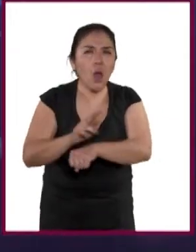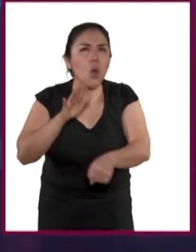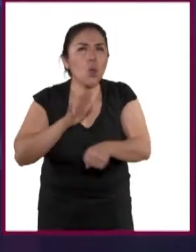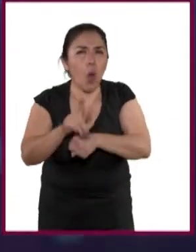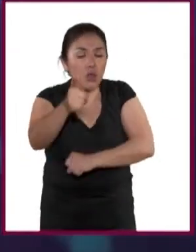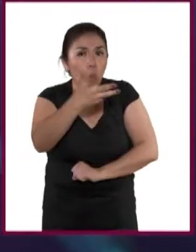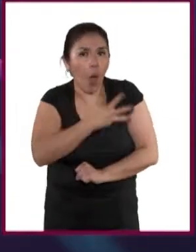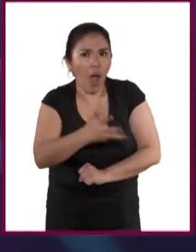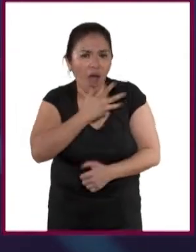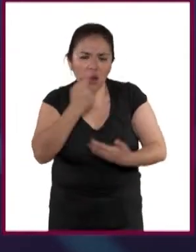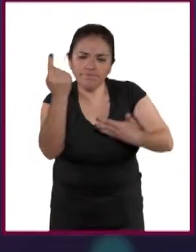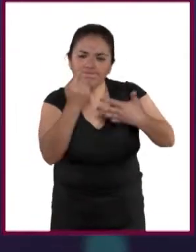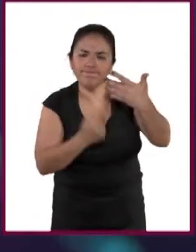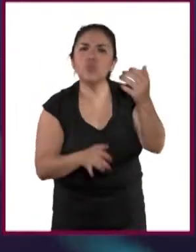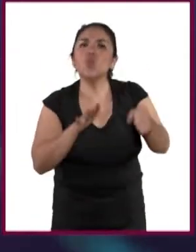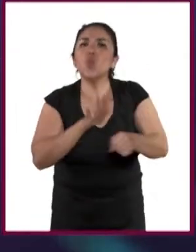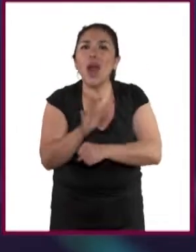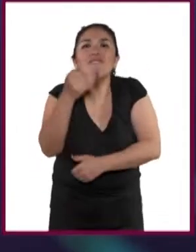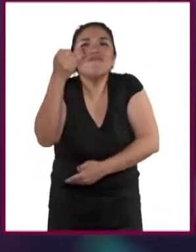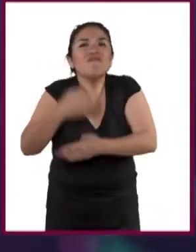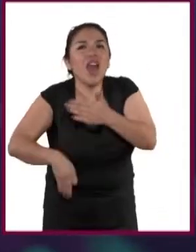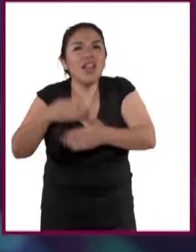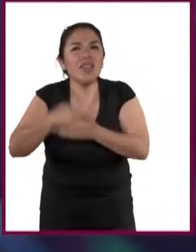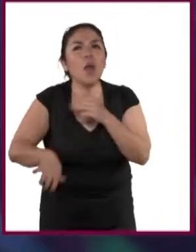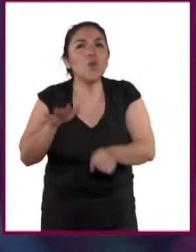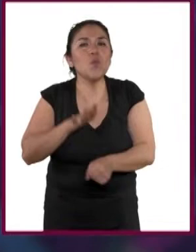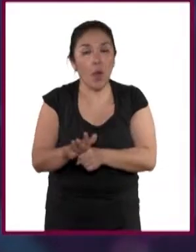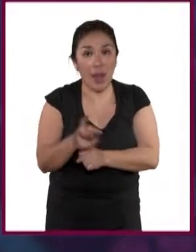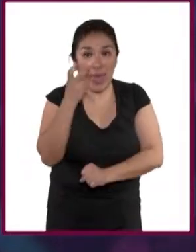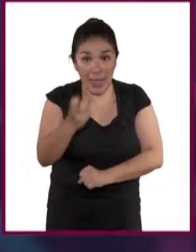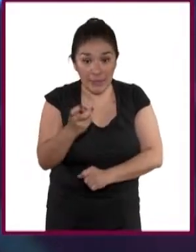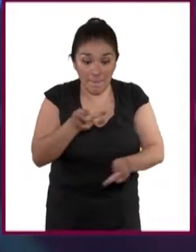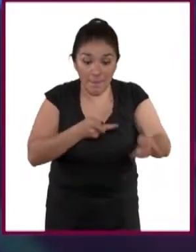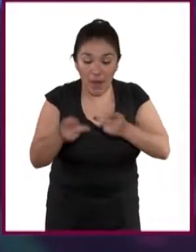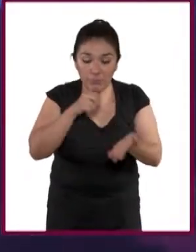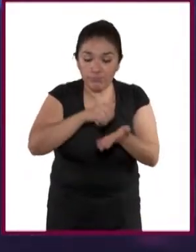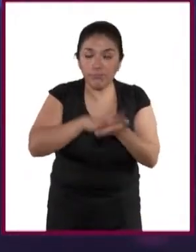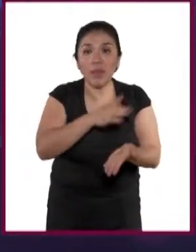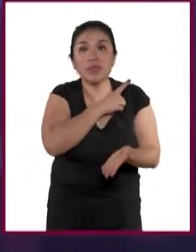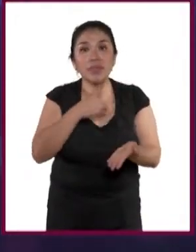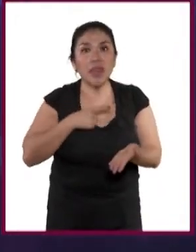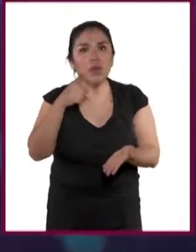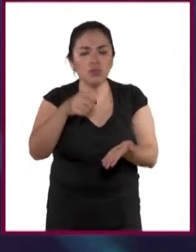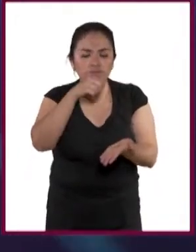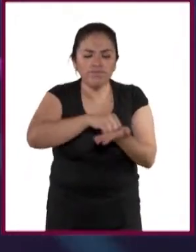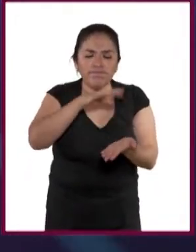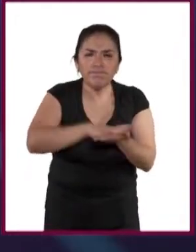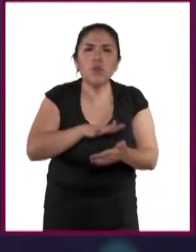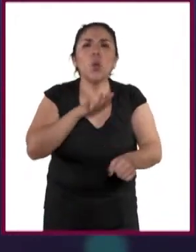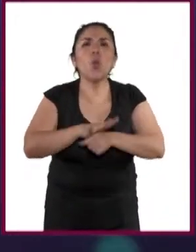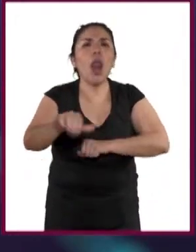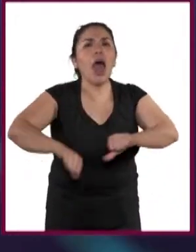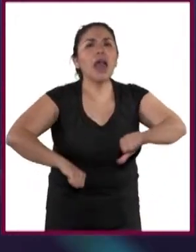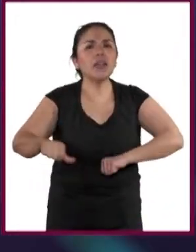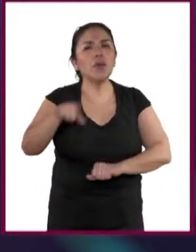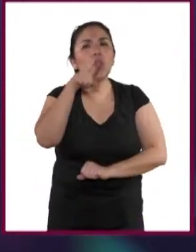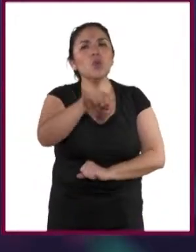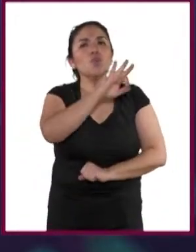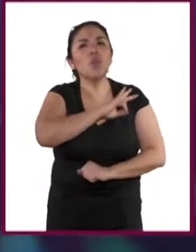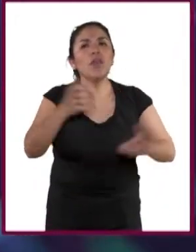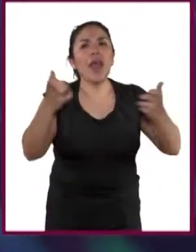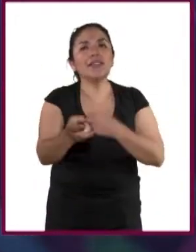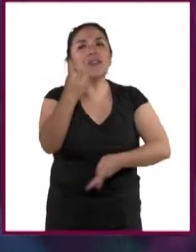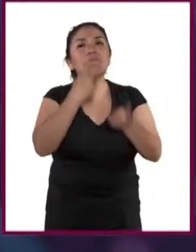de esos recursos cuentas y con cuáles no. En el plan debes de establecer y jerarquizar las acciones que te permitirán